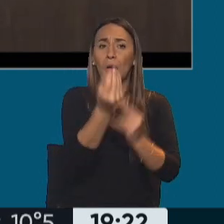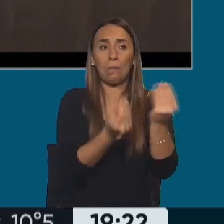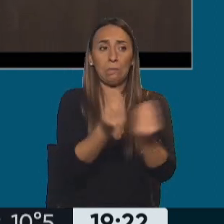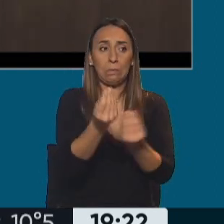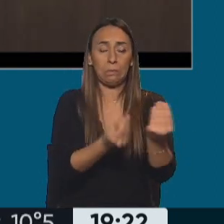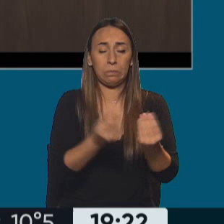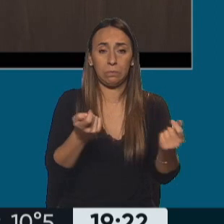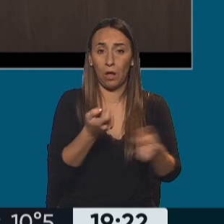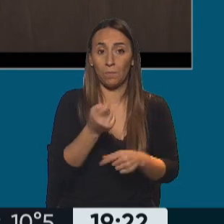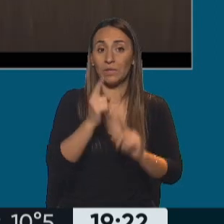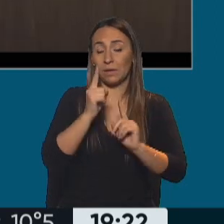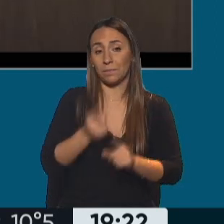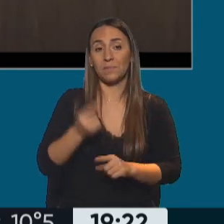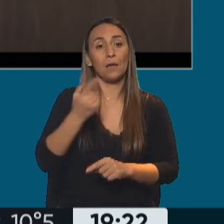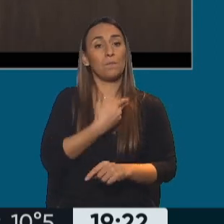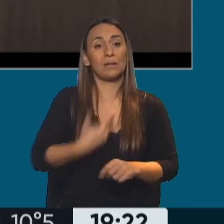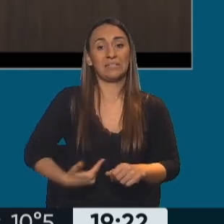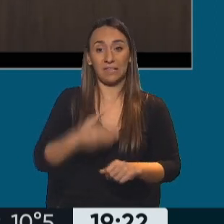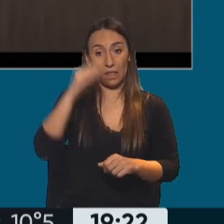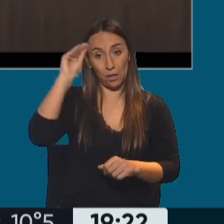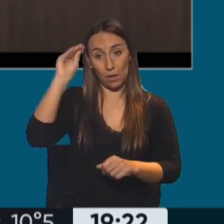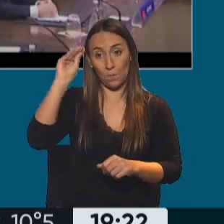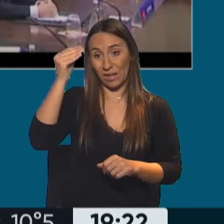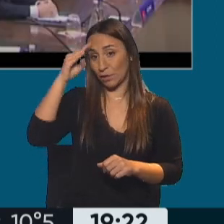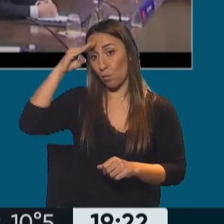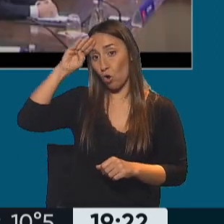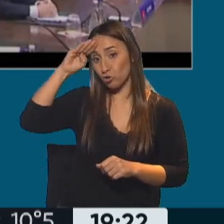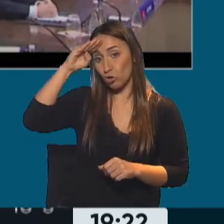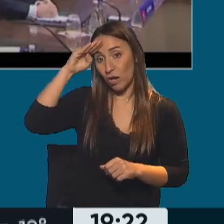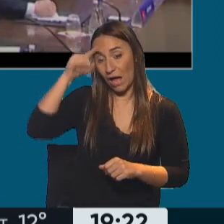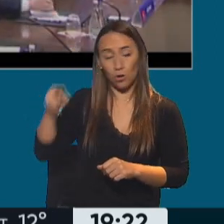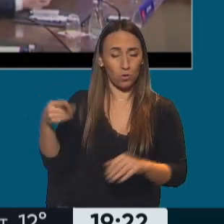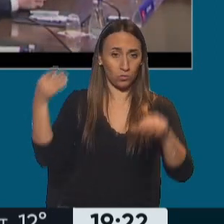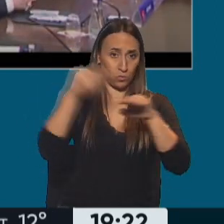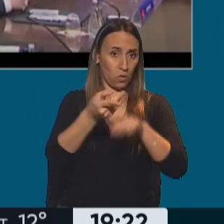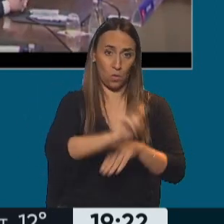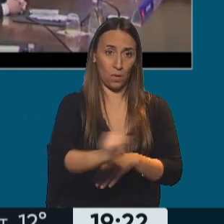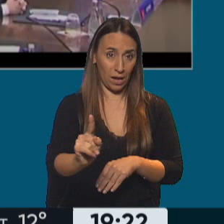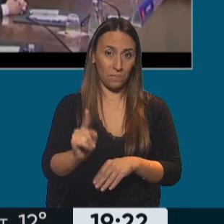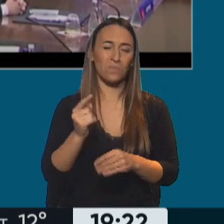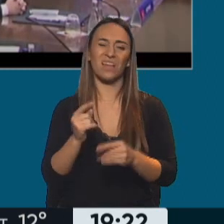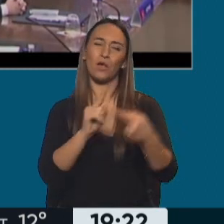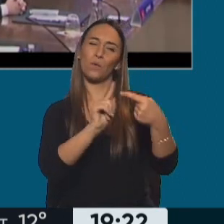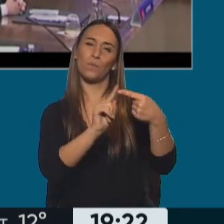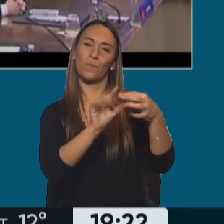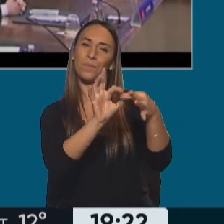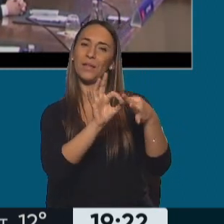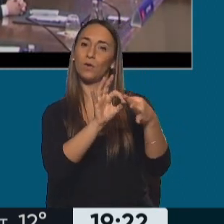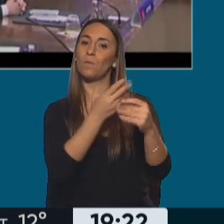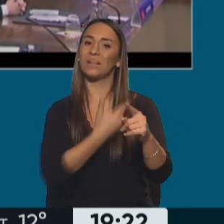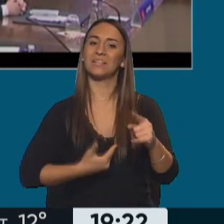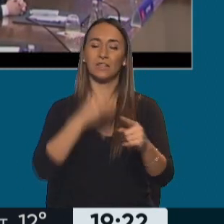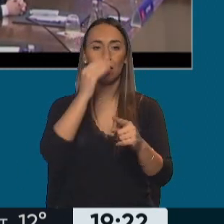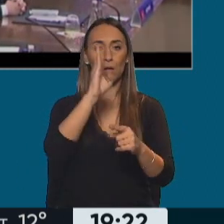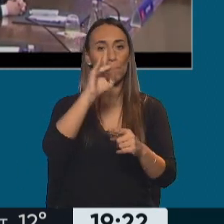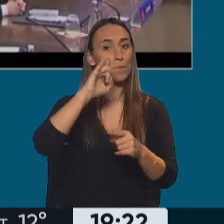decir que no va a ir Jair Bolsonaro de Brasil, por otra cuestión, porque no tiene un buen vínculo con Biden, porque recordemos